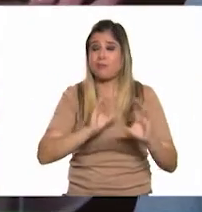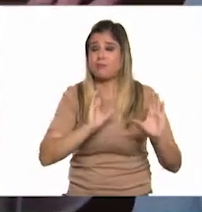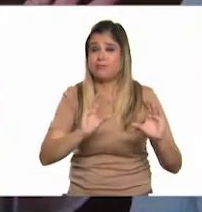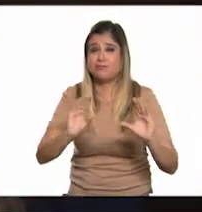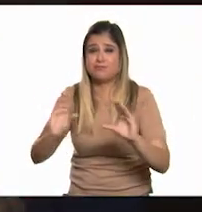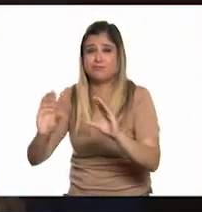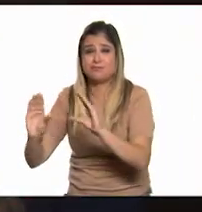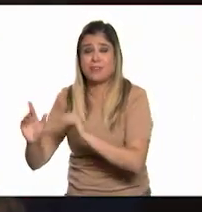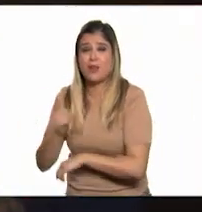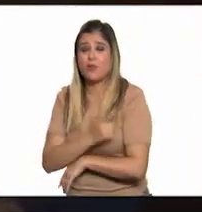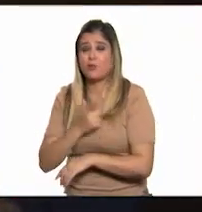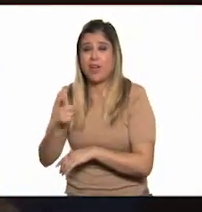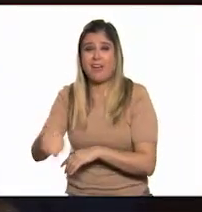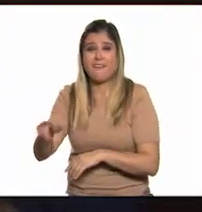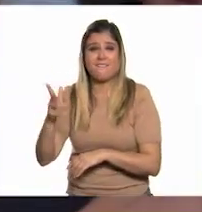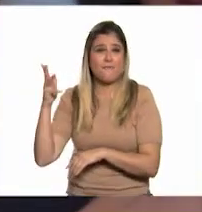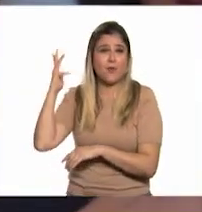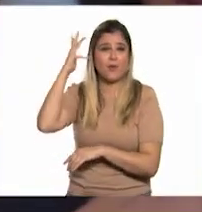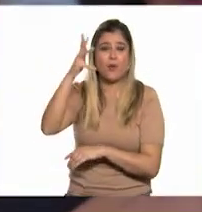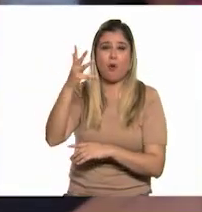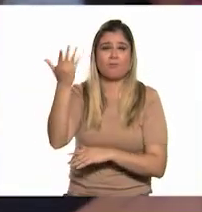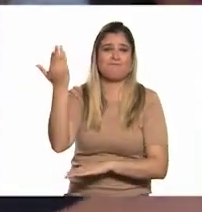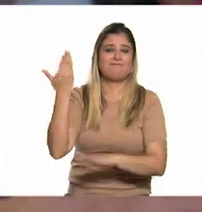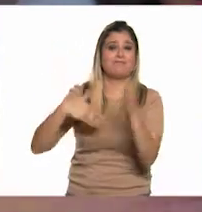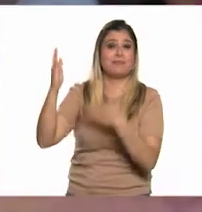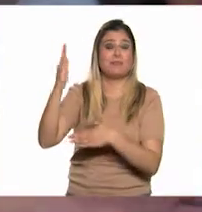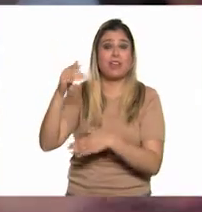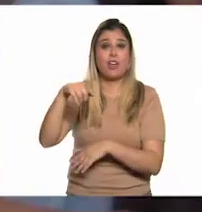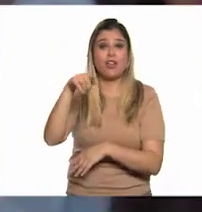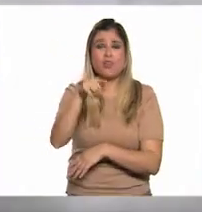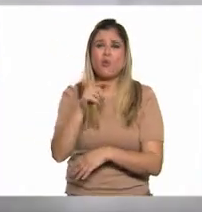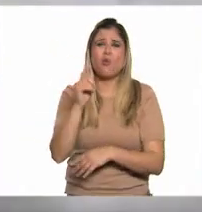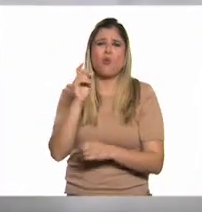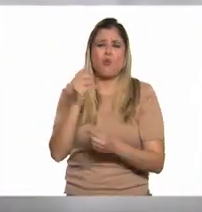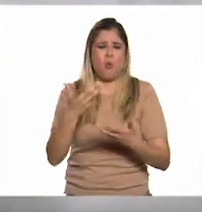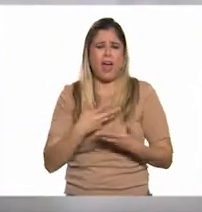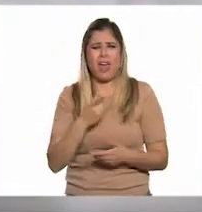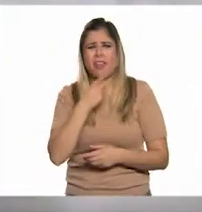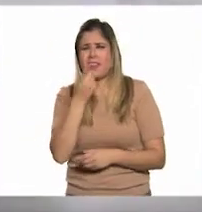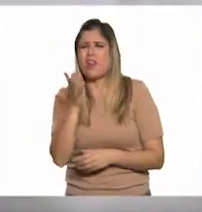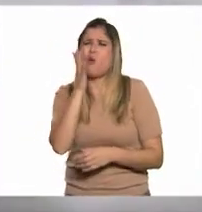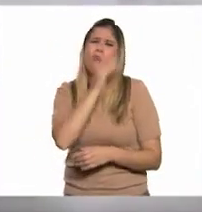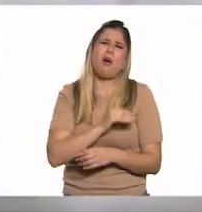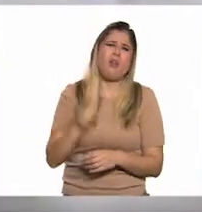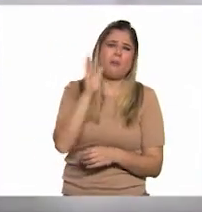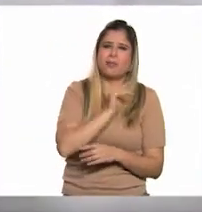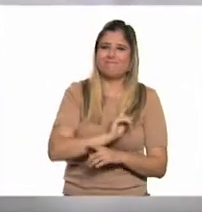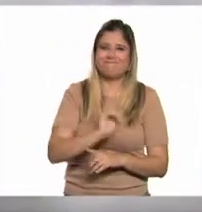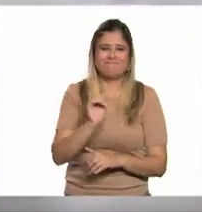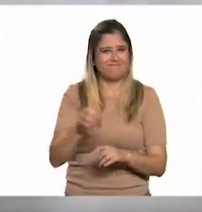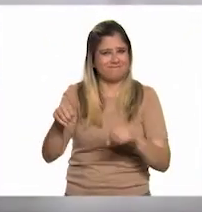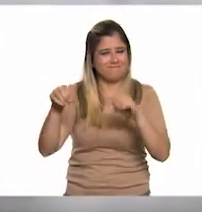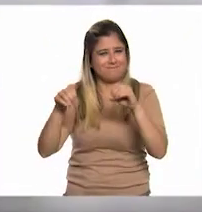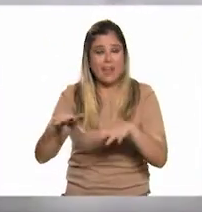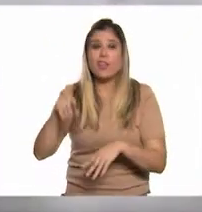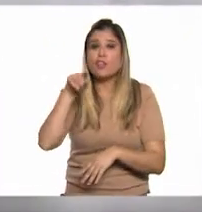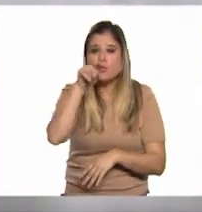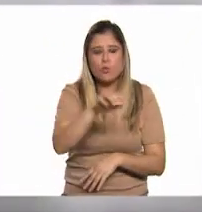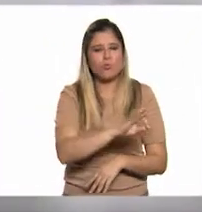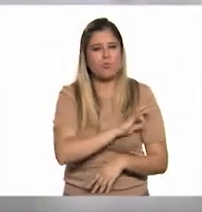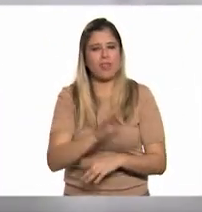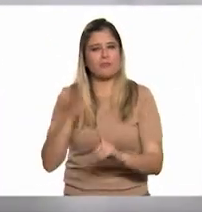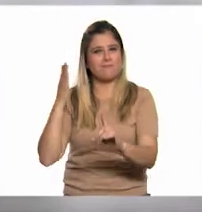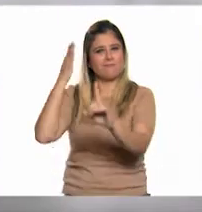muchas niñas que como yo les gustaría llegar muy lejos que en tu vocabulario no exista el no se puede porque